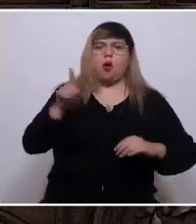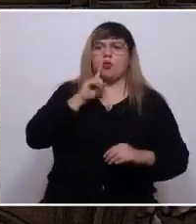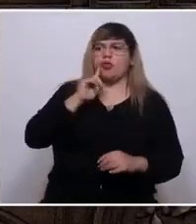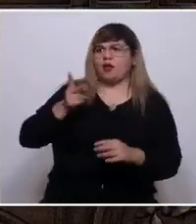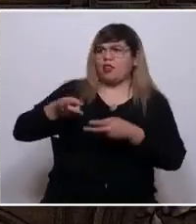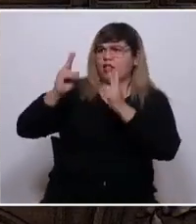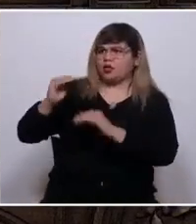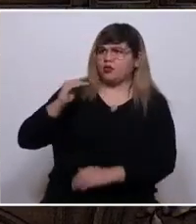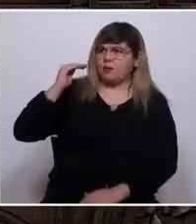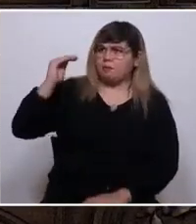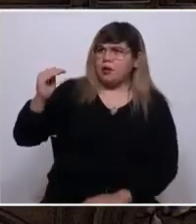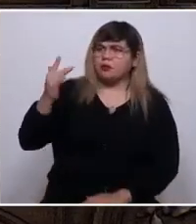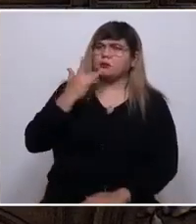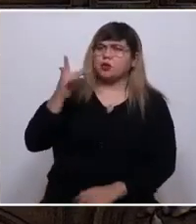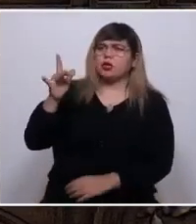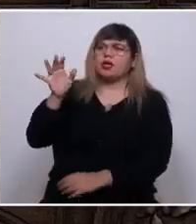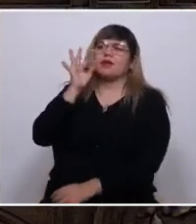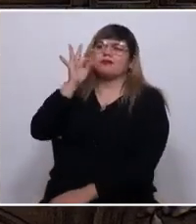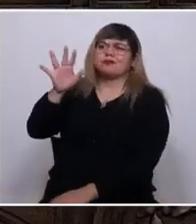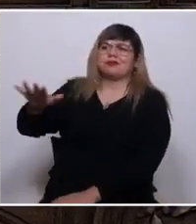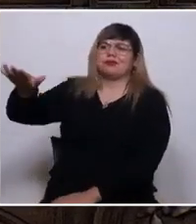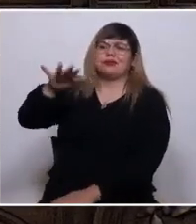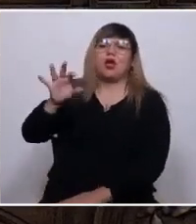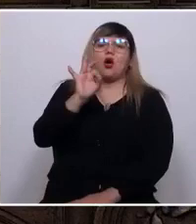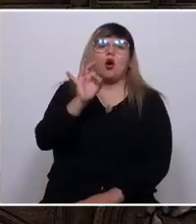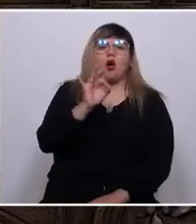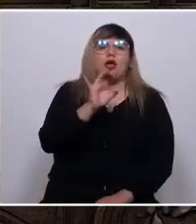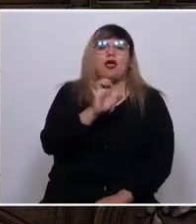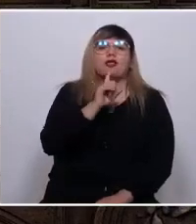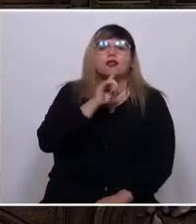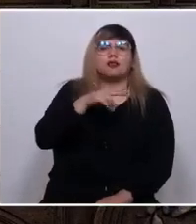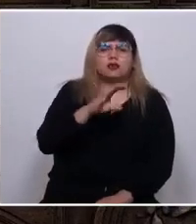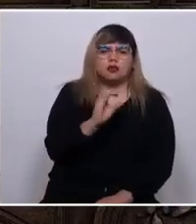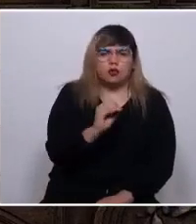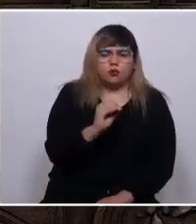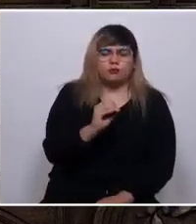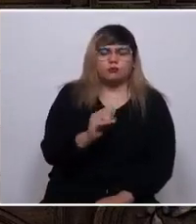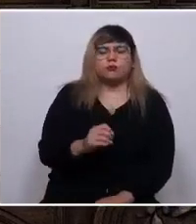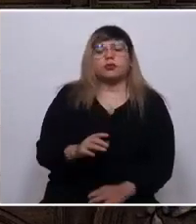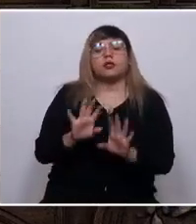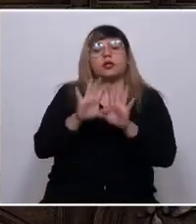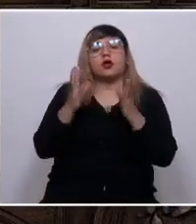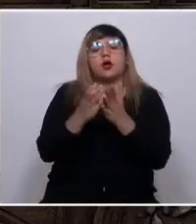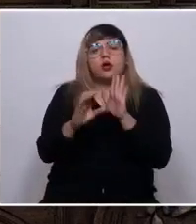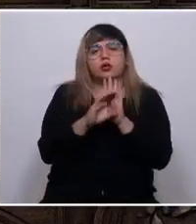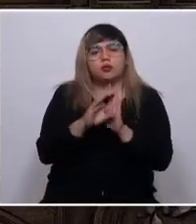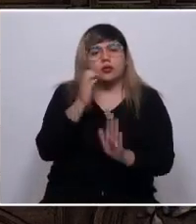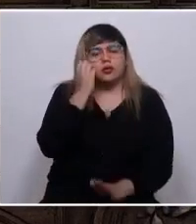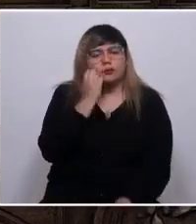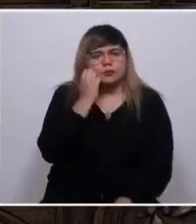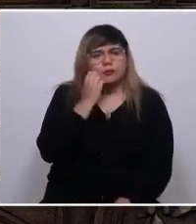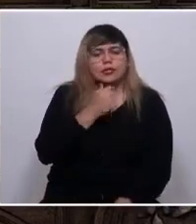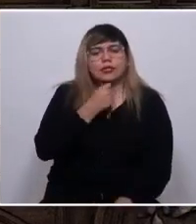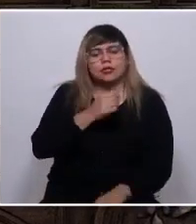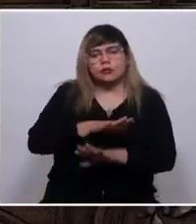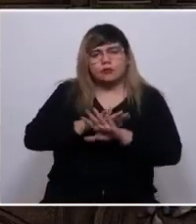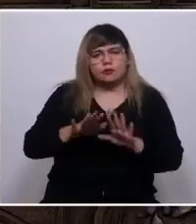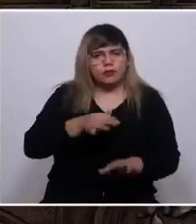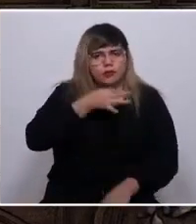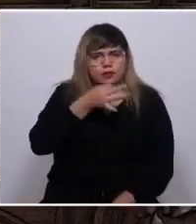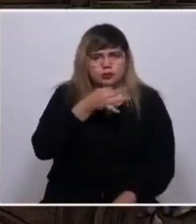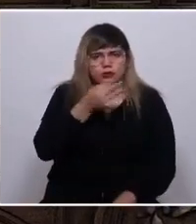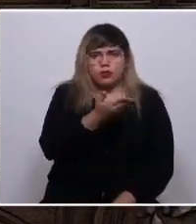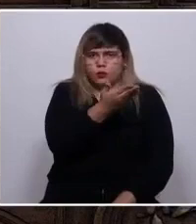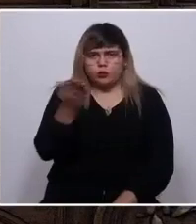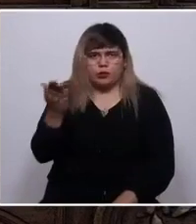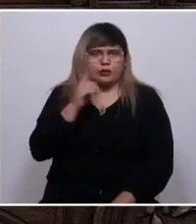determinado grupo social o étnico. Estimados constituyentes, quiero terminar hablándole a ustedes, a los que tienen